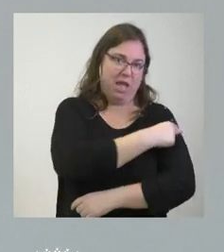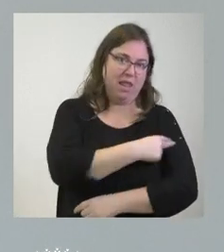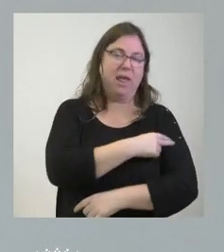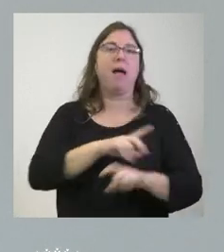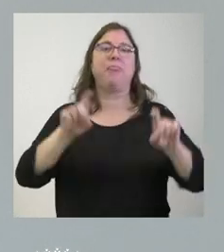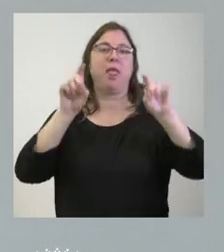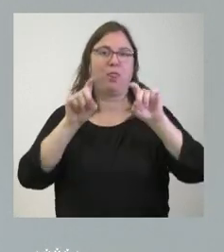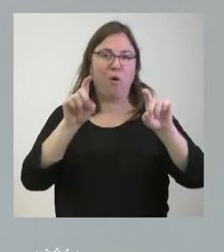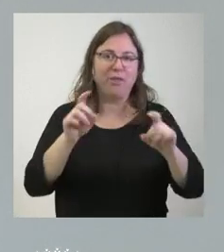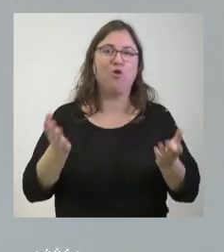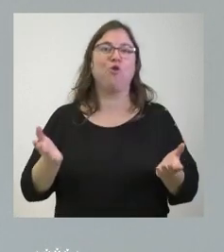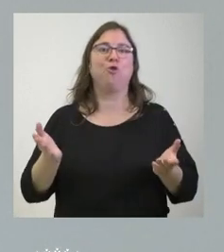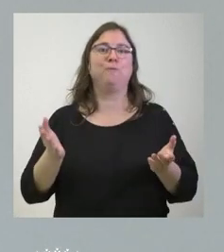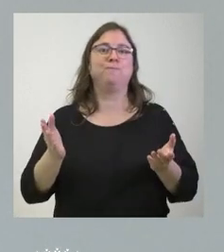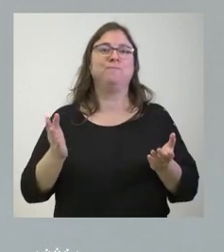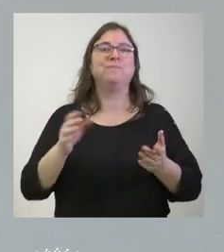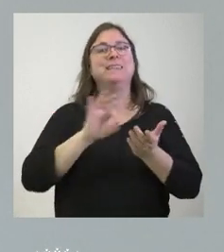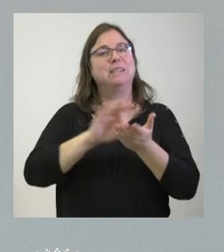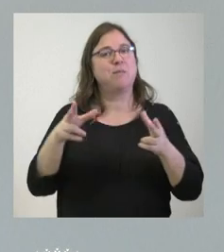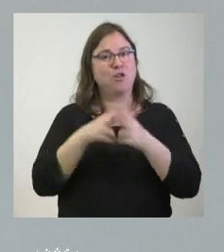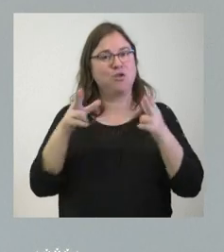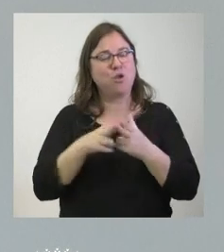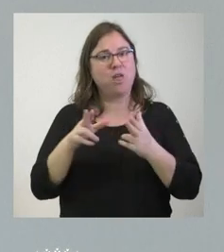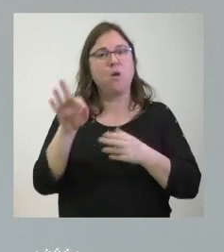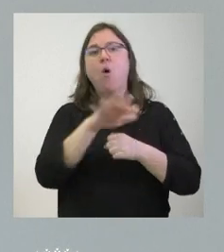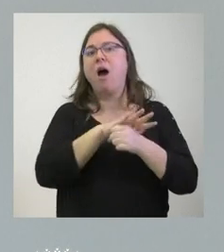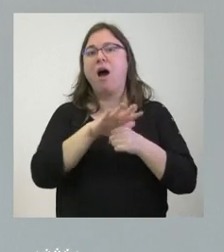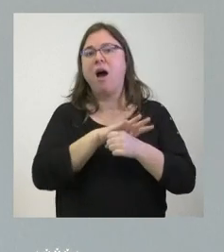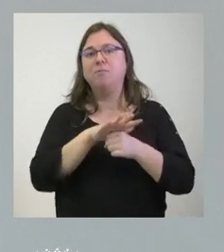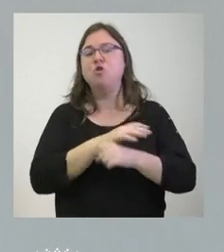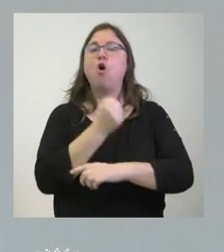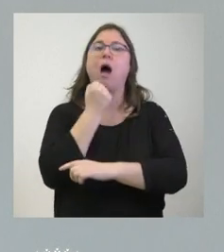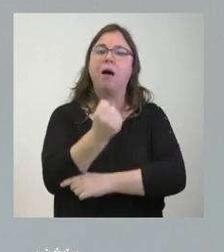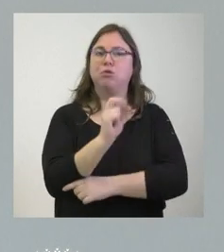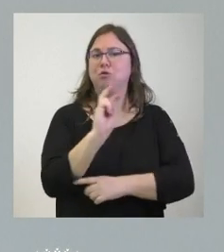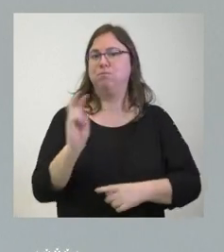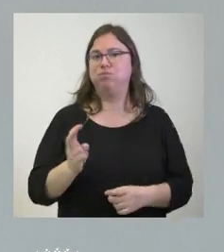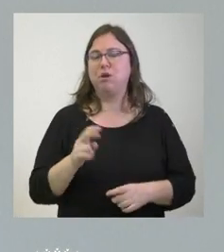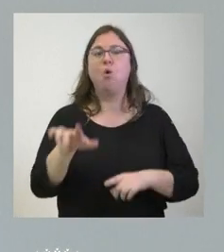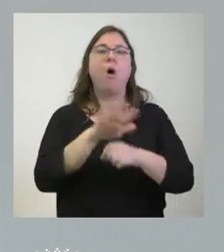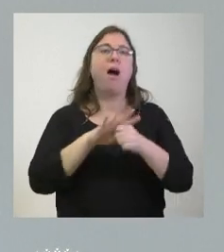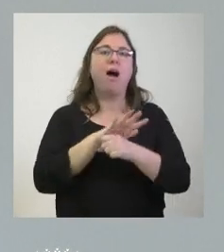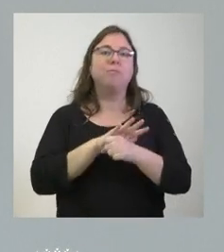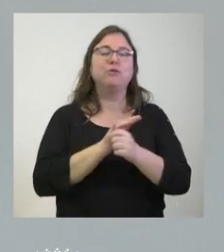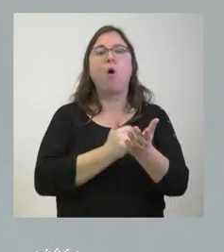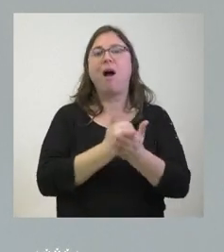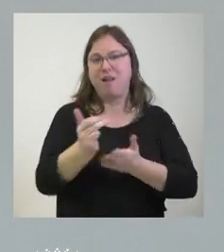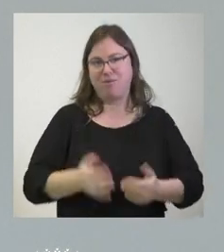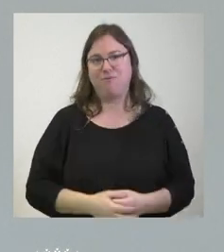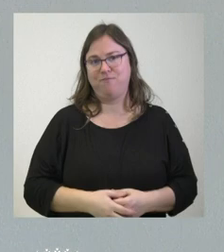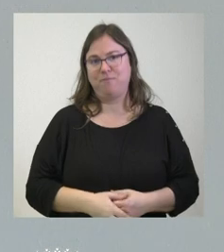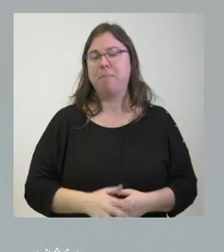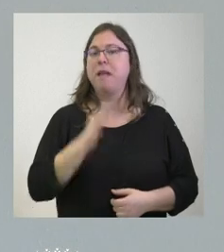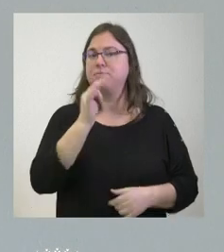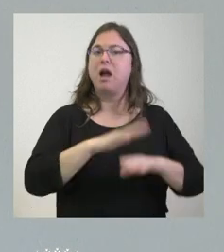de la educación en el ámbito de los servicios sociales en el ámbito del apoyo a los sectores productivos en el ámbito agrario dice mucho en favor del